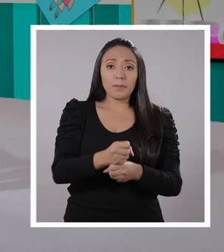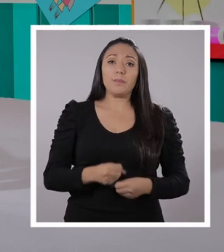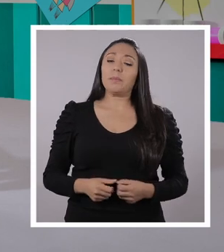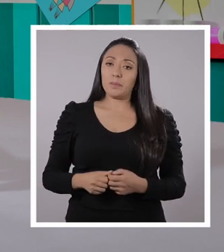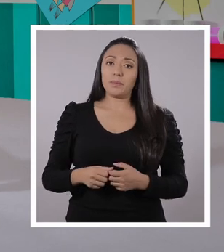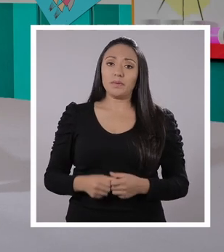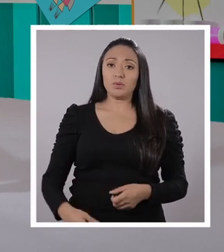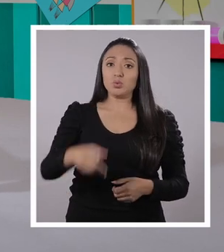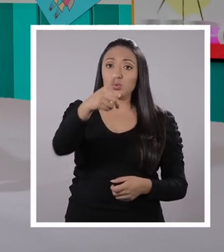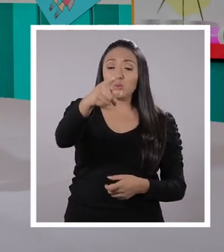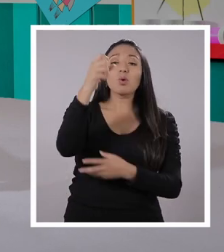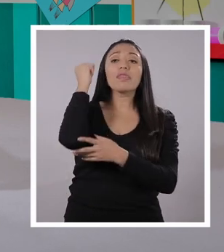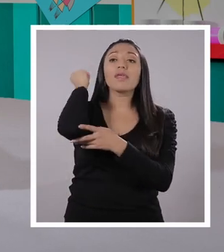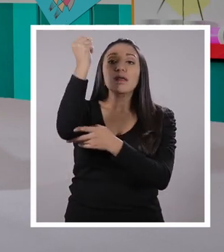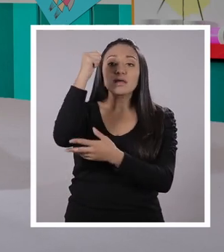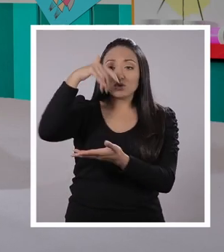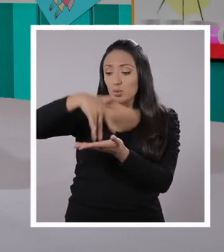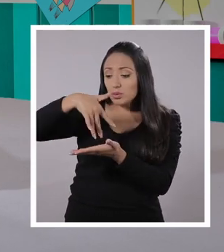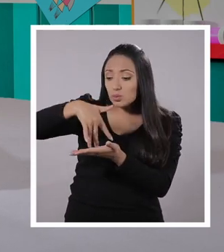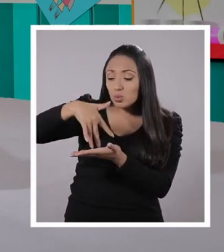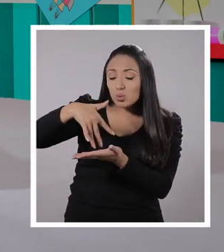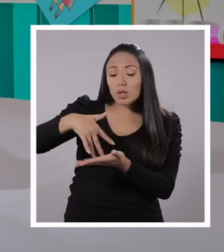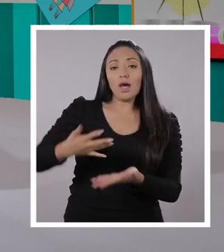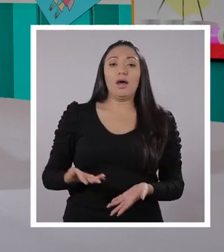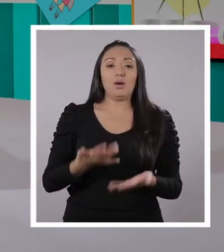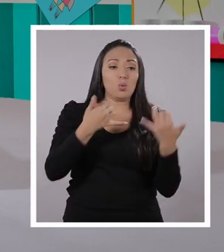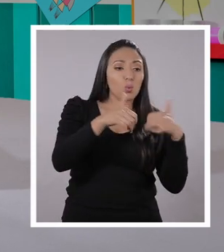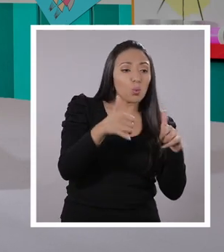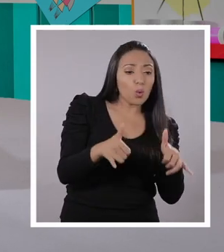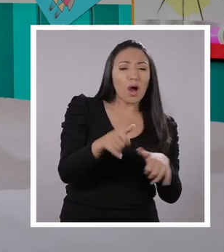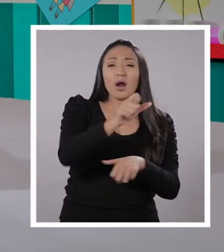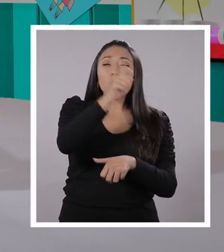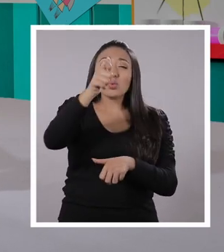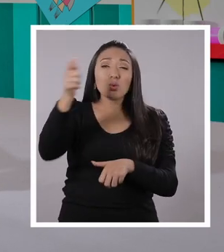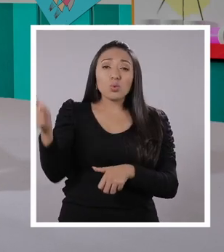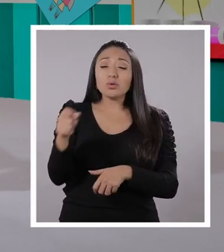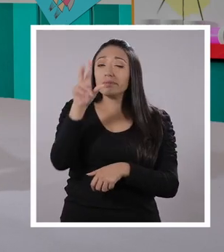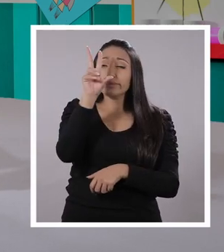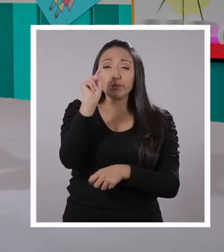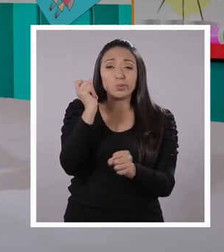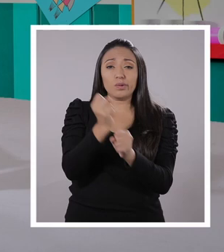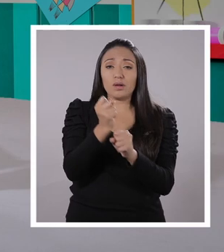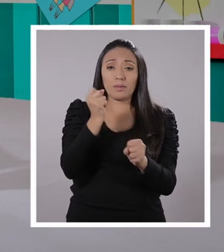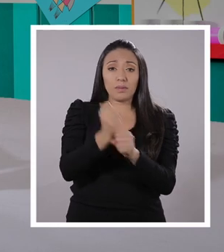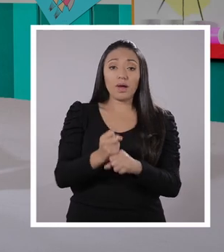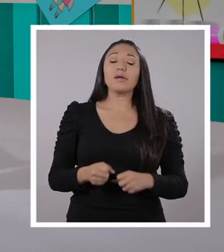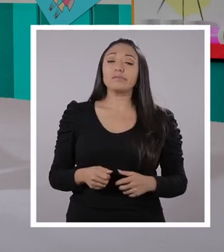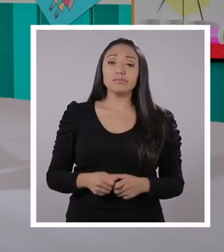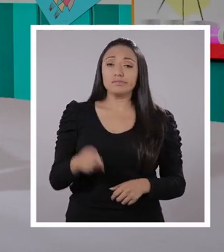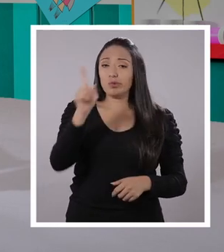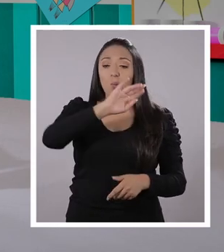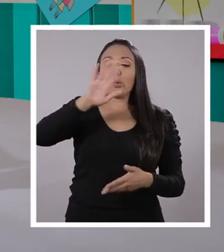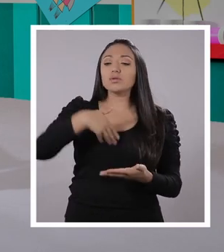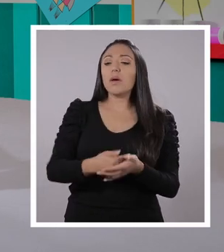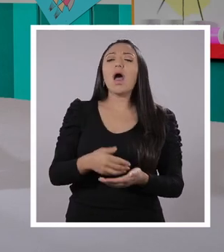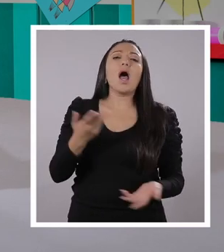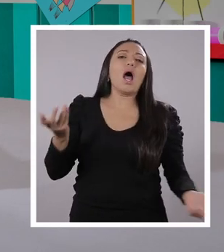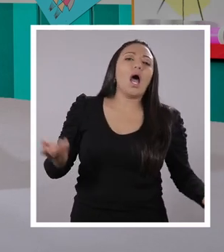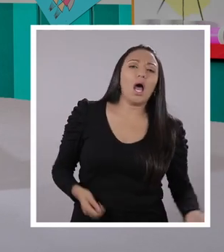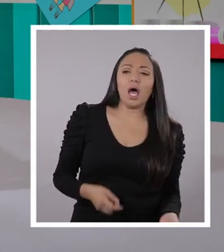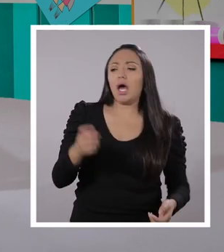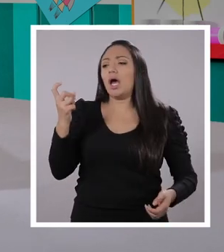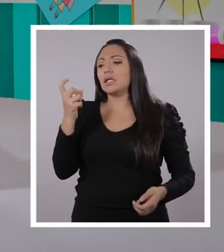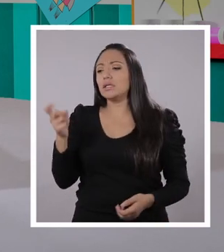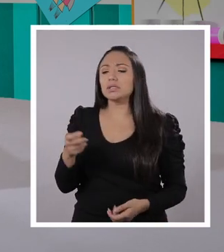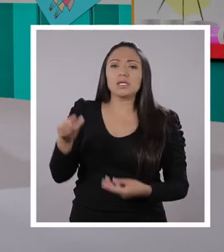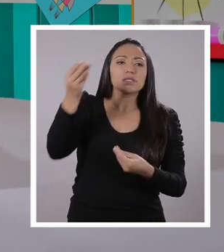tienen el derecho a estudiar, como dijo Pancho, y a todos los demás derechos que estamos hablando. Exacto. No hay justificación alguna de que, ay, es que